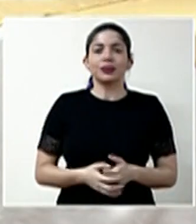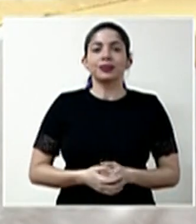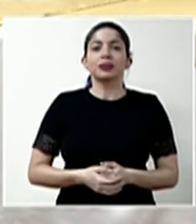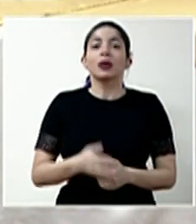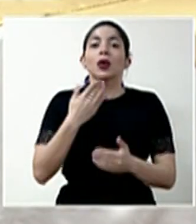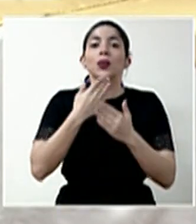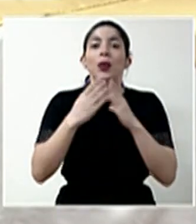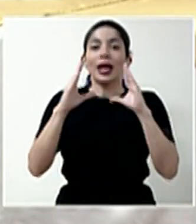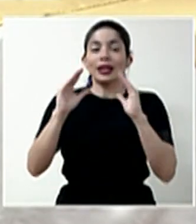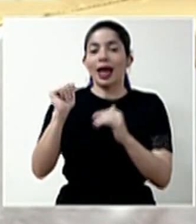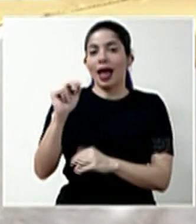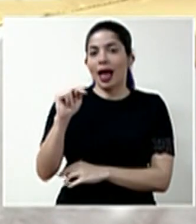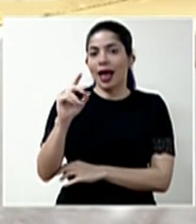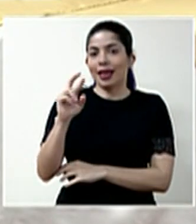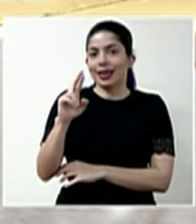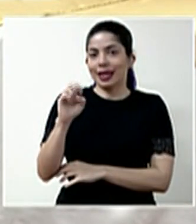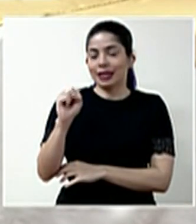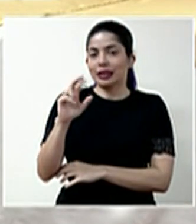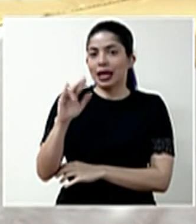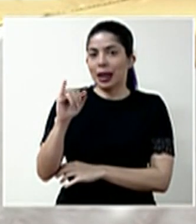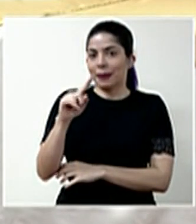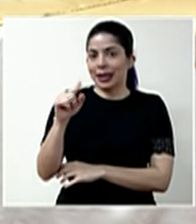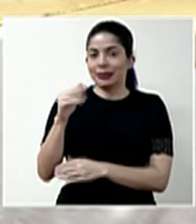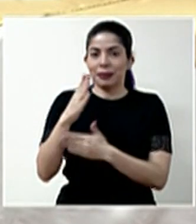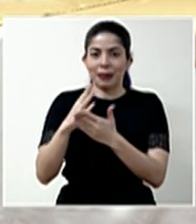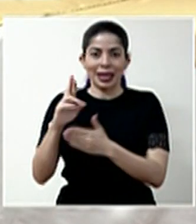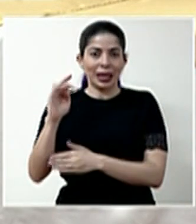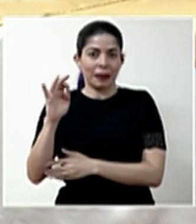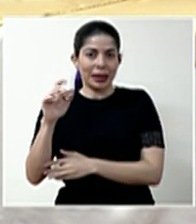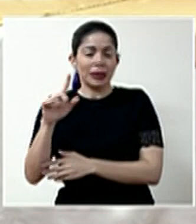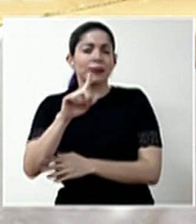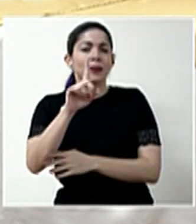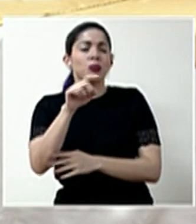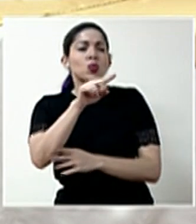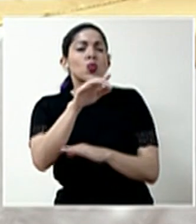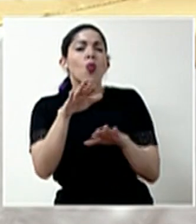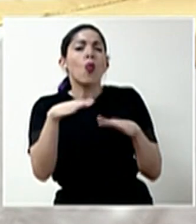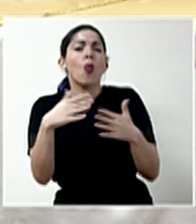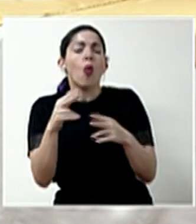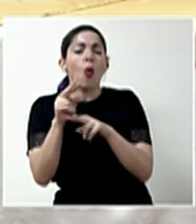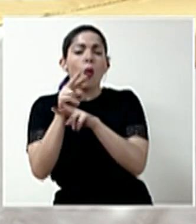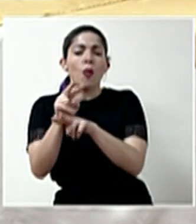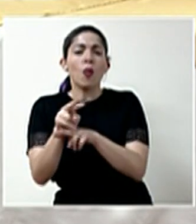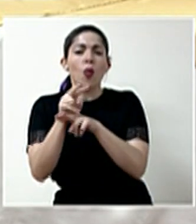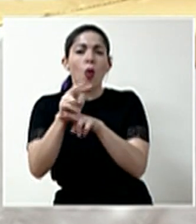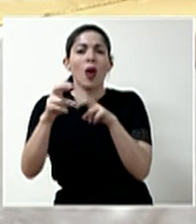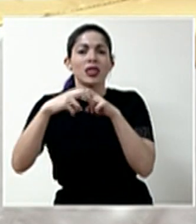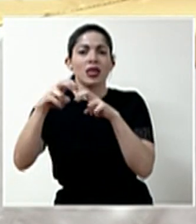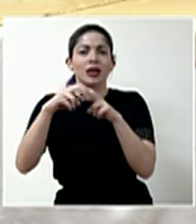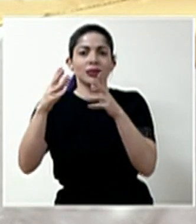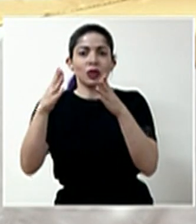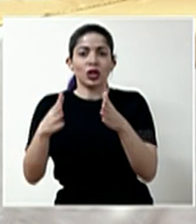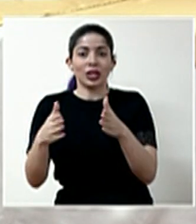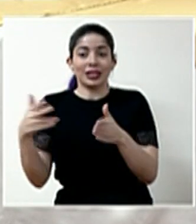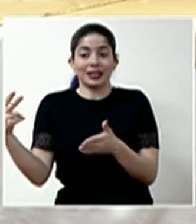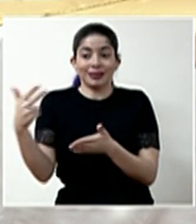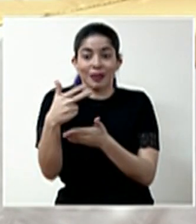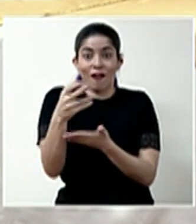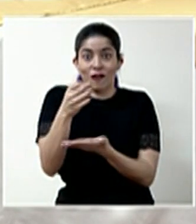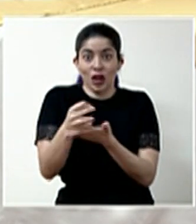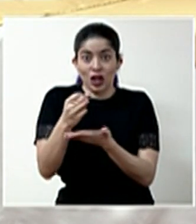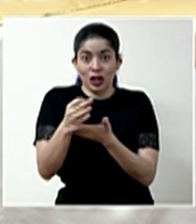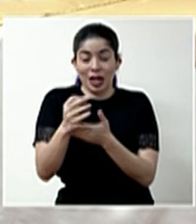Buenas tardes, Andrés Ramírez, de Noticias Repretel. La pregunta es, ¿qué tipo de seguimiento se le da a los transportistas que pasan por las fronteras y que son